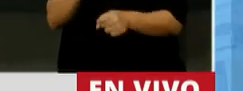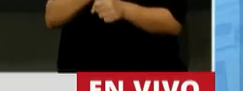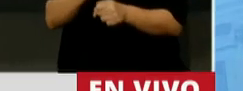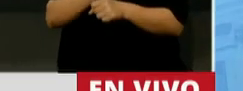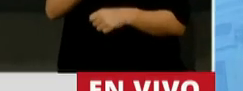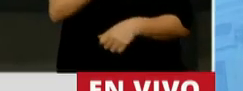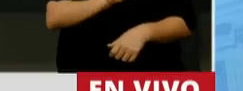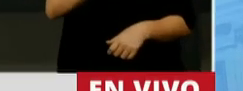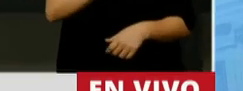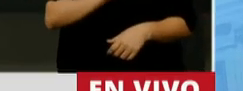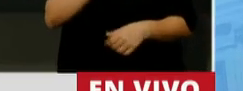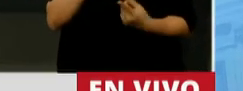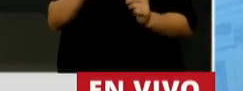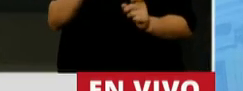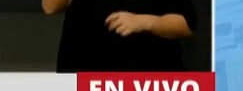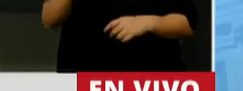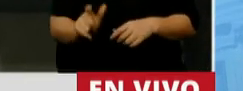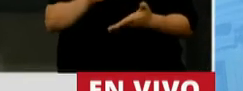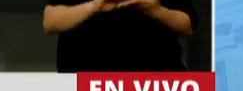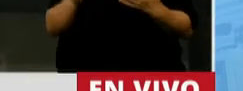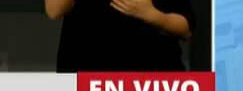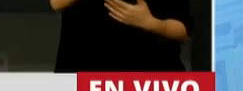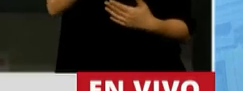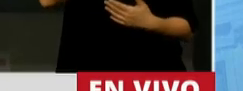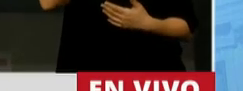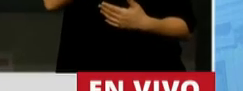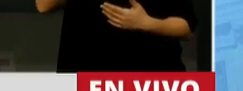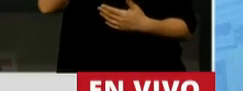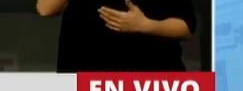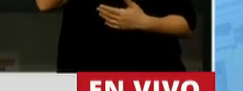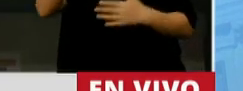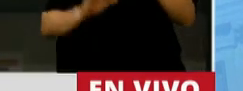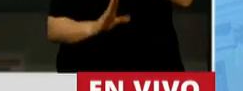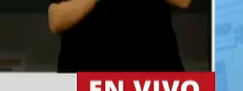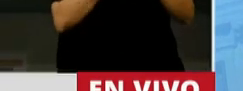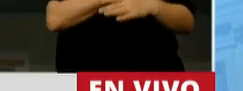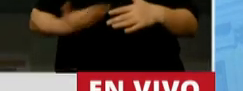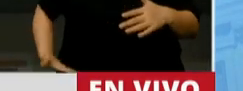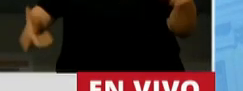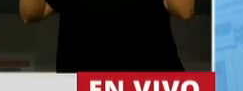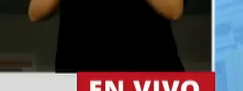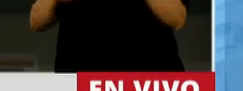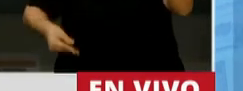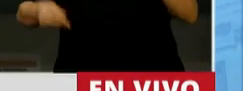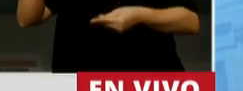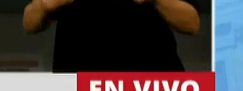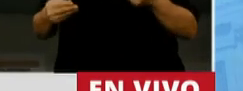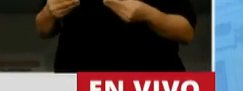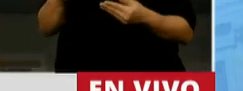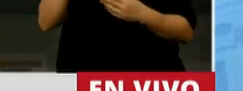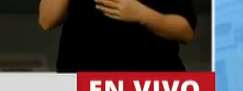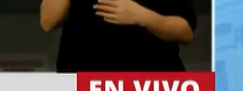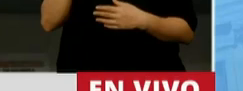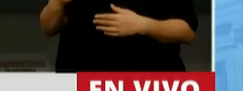del diputado Heller en la tarea de presidir esta comisión. Y quiero resaltar ahí también